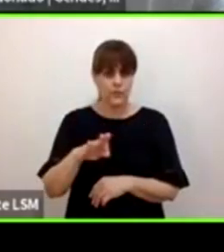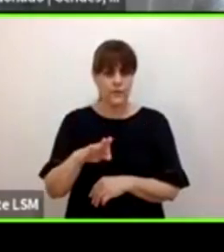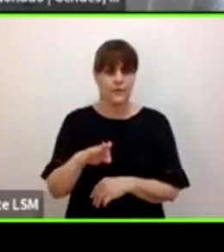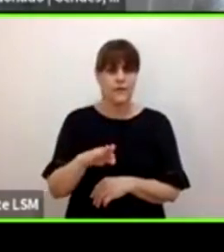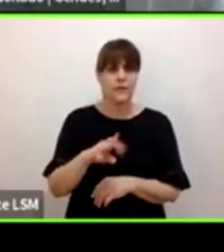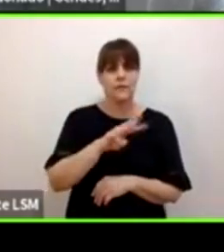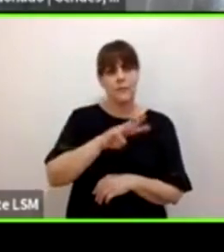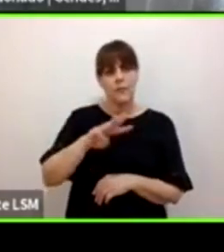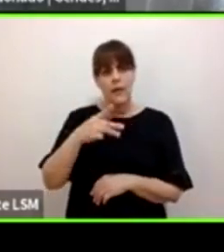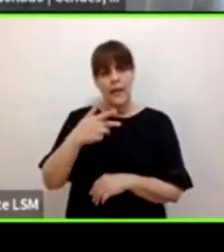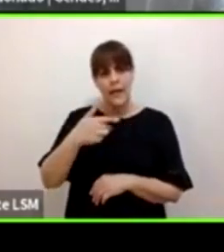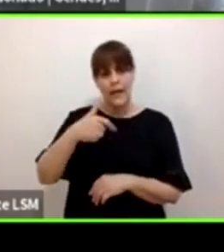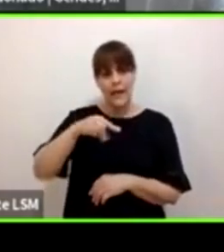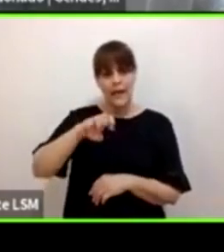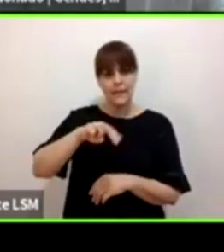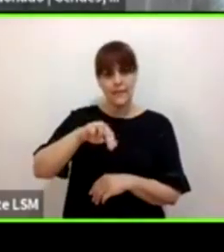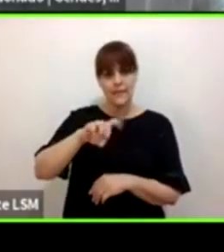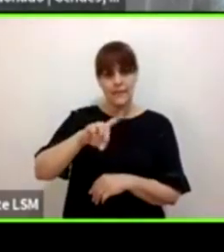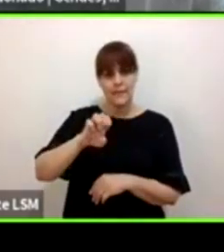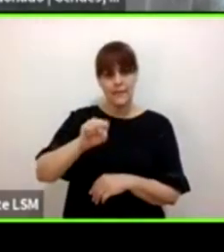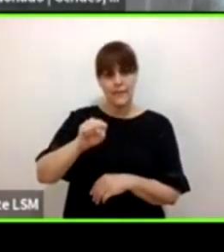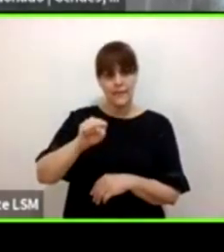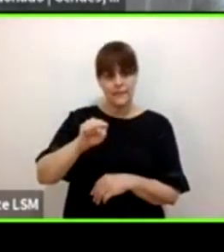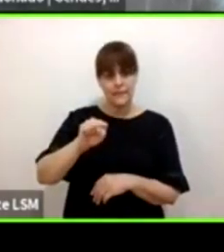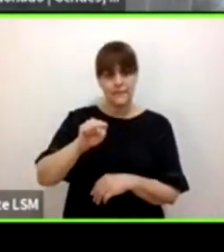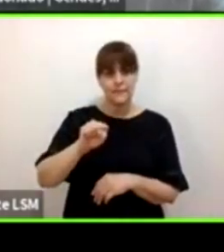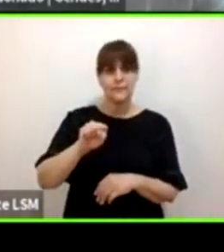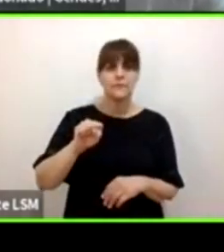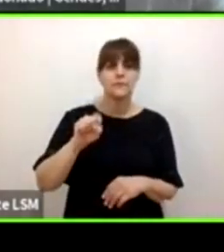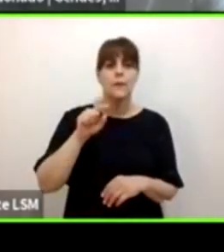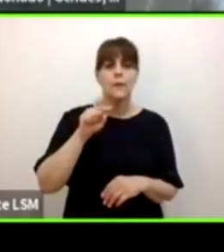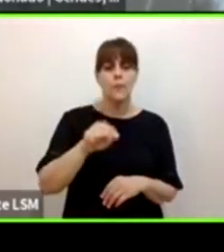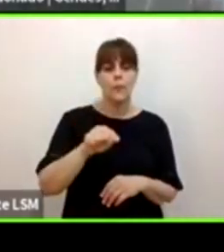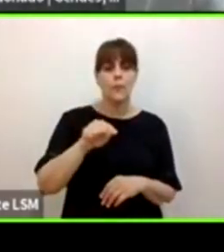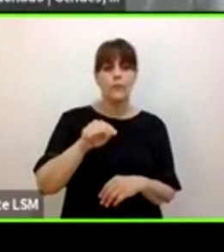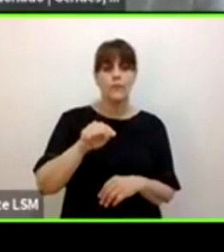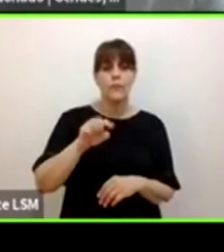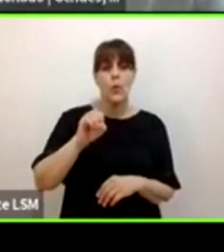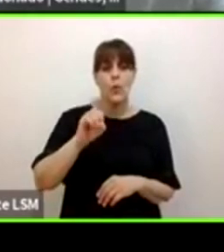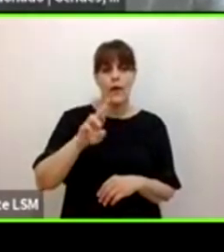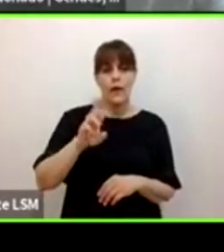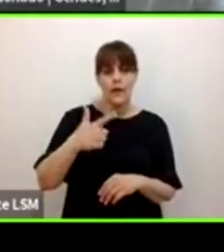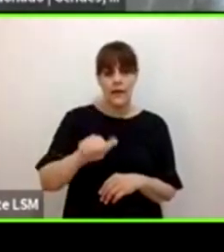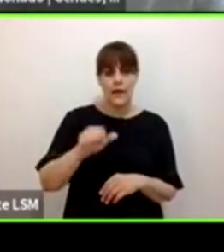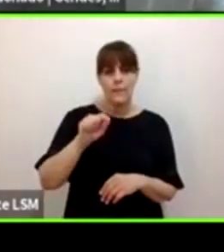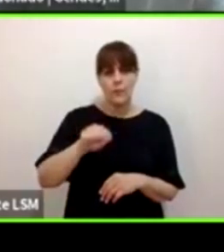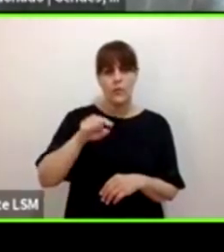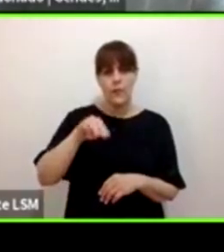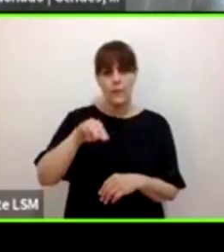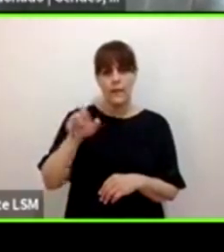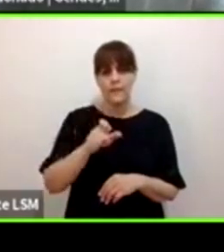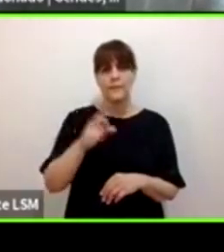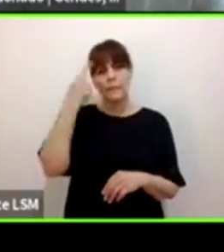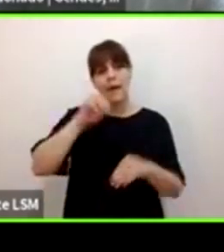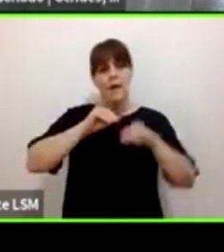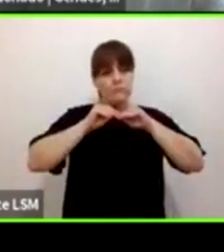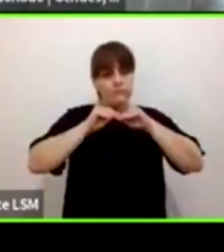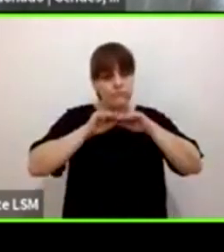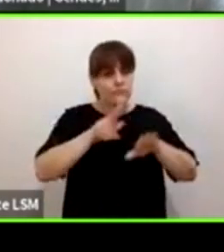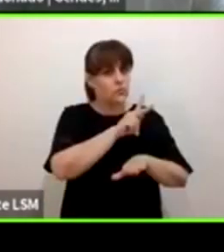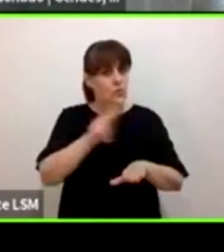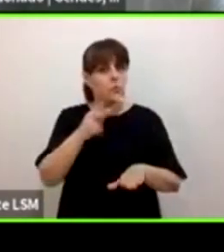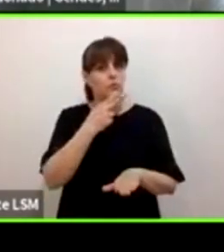.mx porque nuestro objetivo es que se difundan y que muchas más personas las puedan utilizar y llevar estas